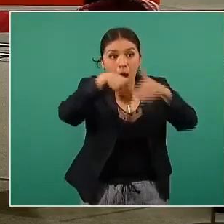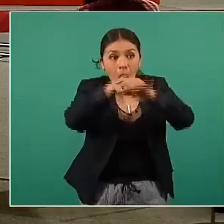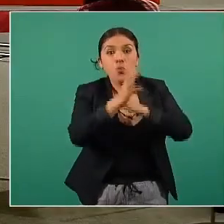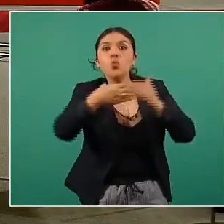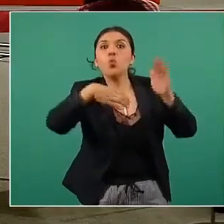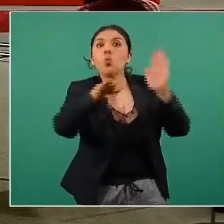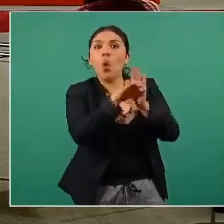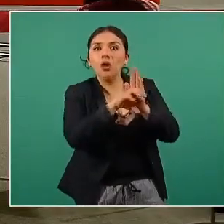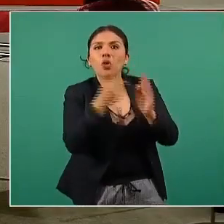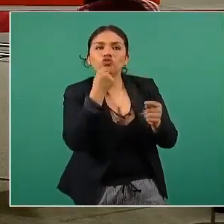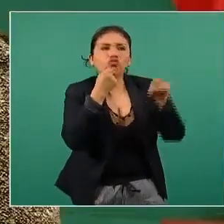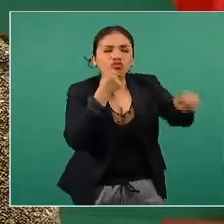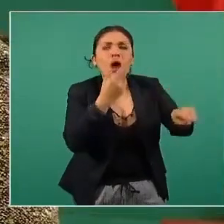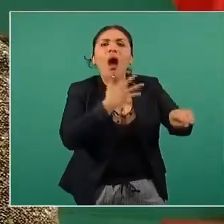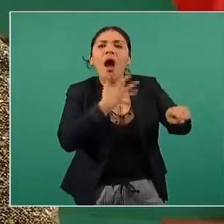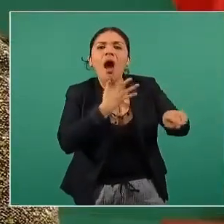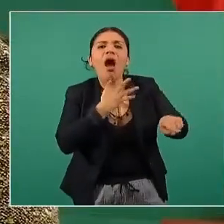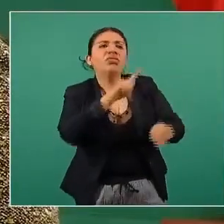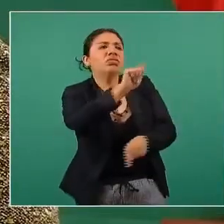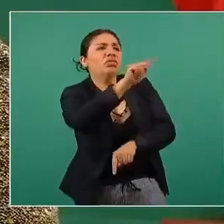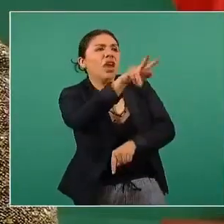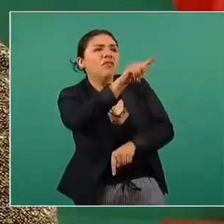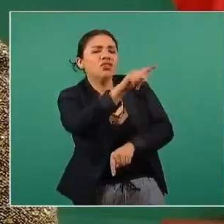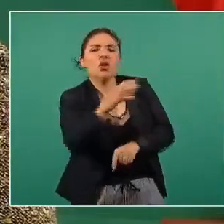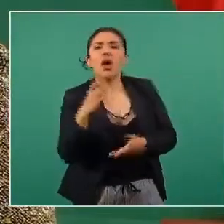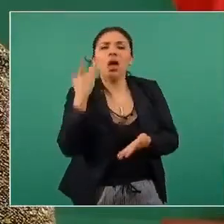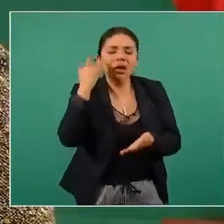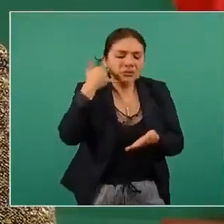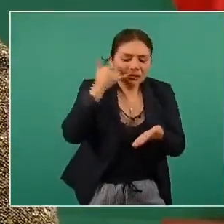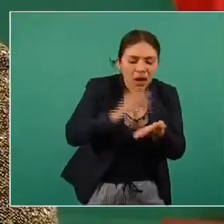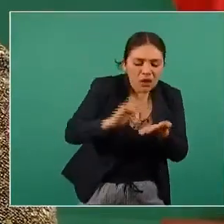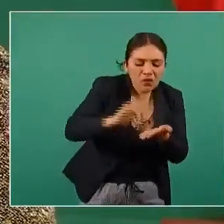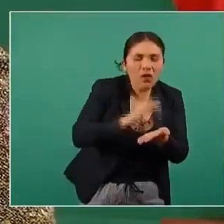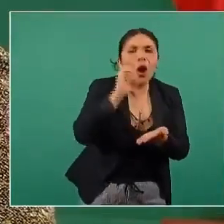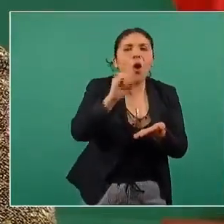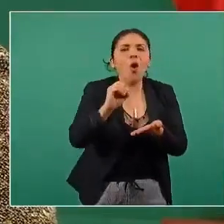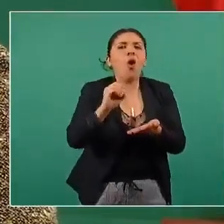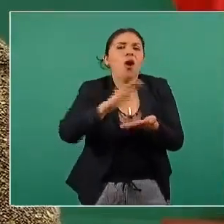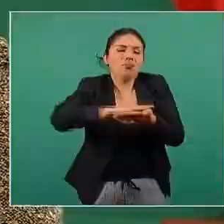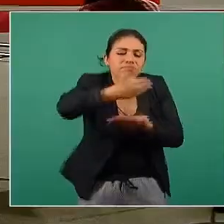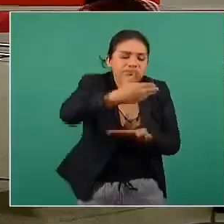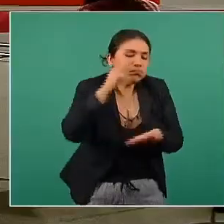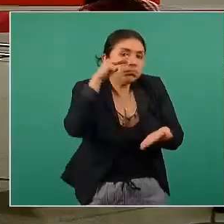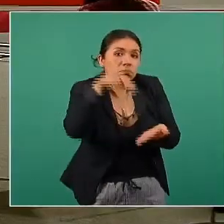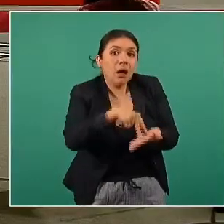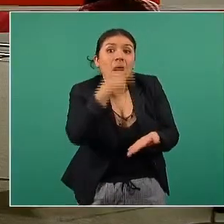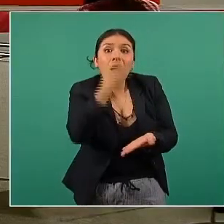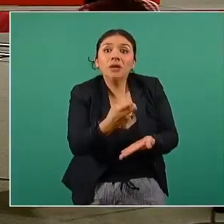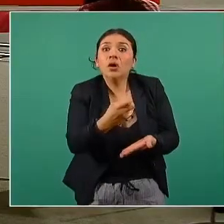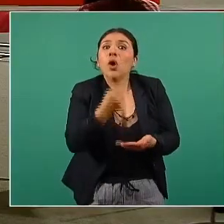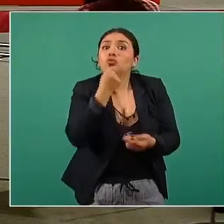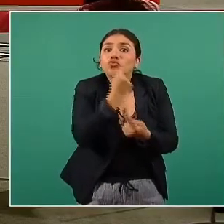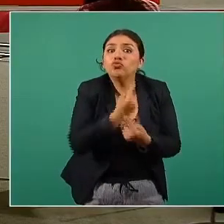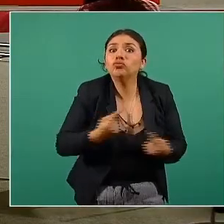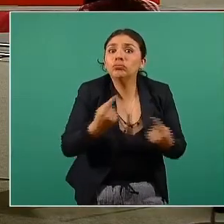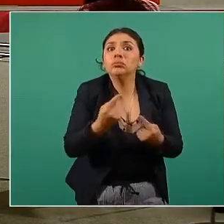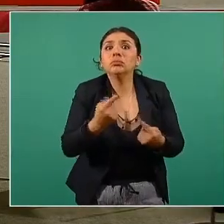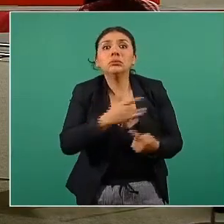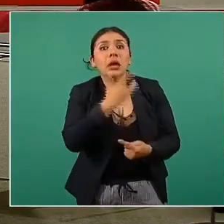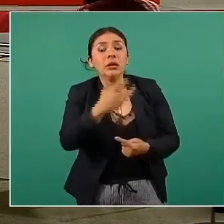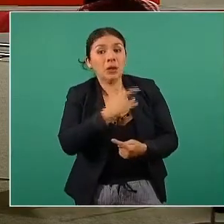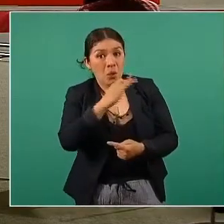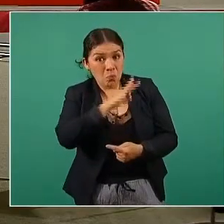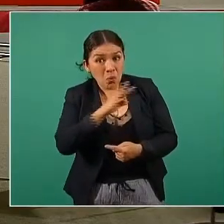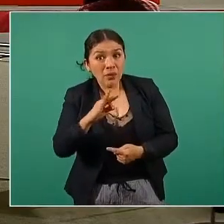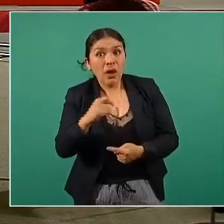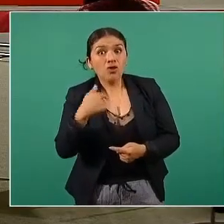una televisión un celular una tableta o algún tipo de dispositivo porque ahí no tenemos la